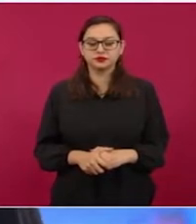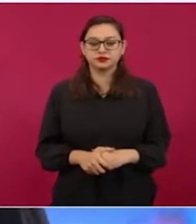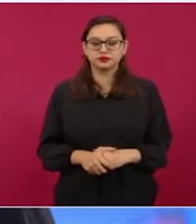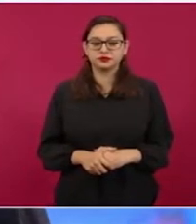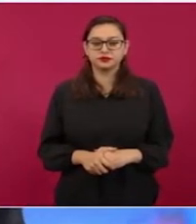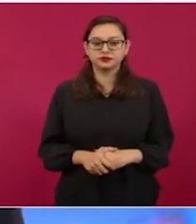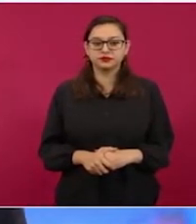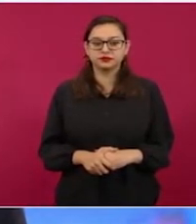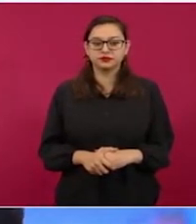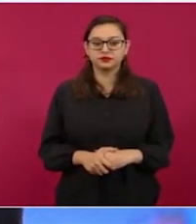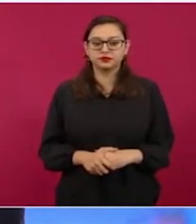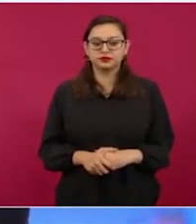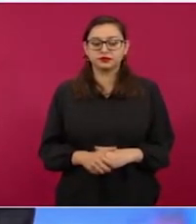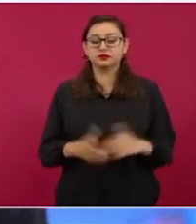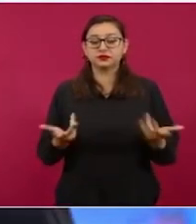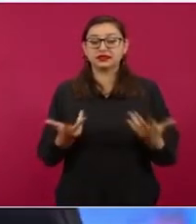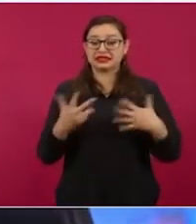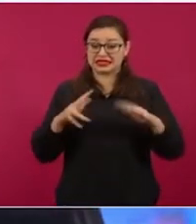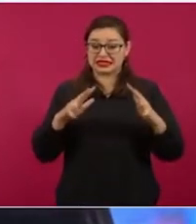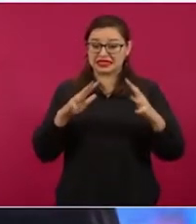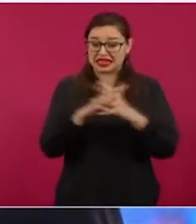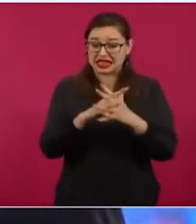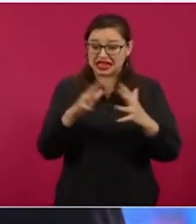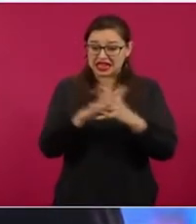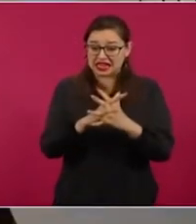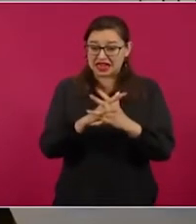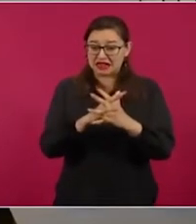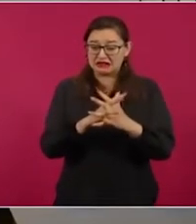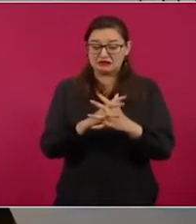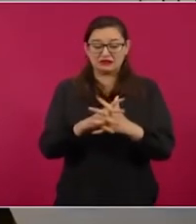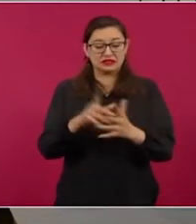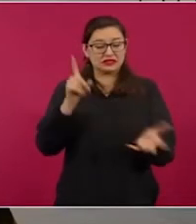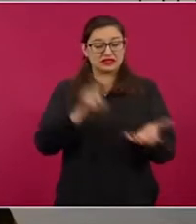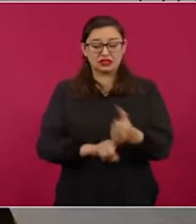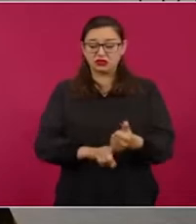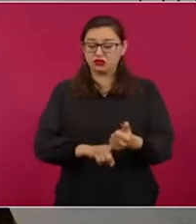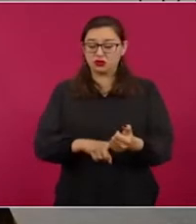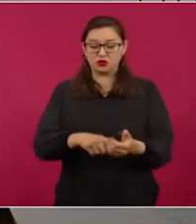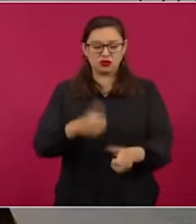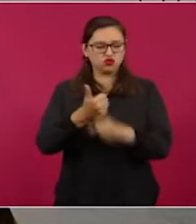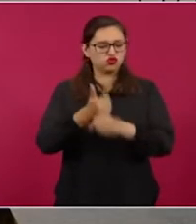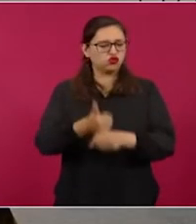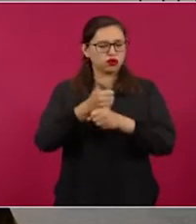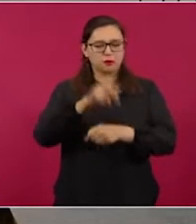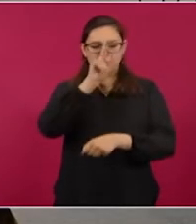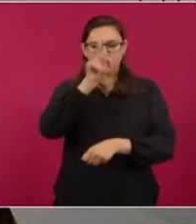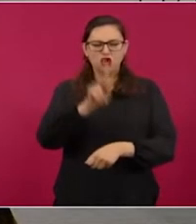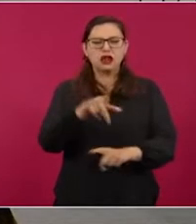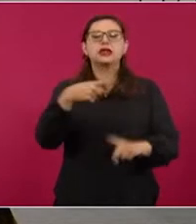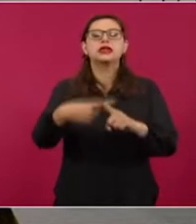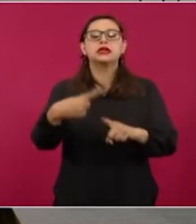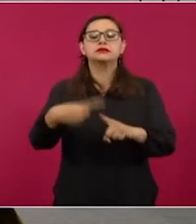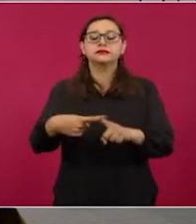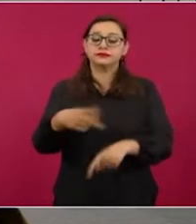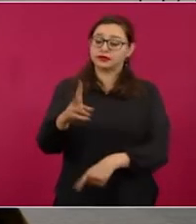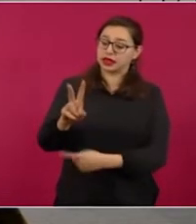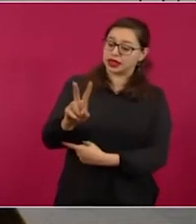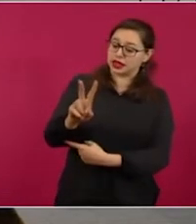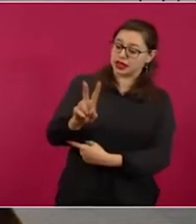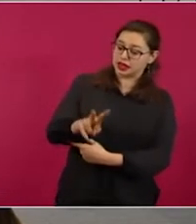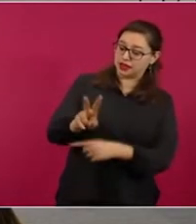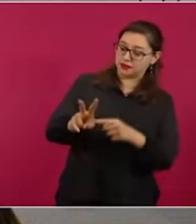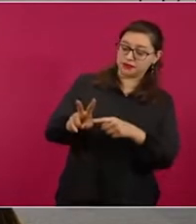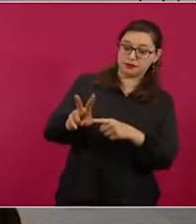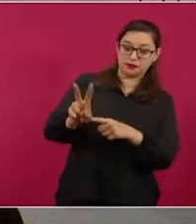víctima en una guerra es la verdad. No queda duda de ello en el actual conflicto